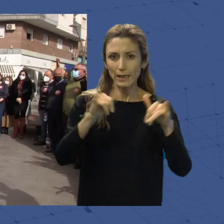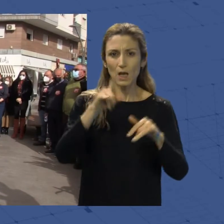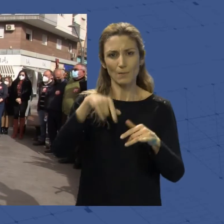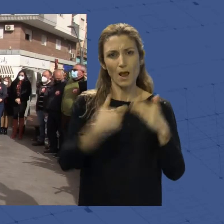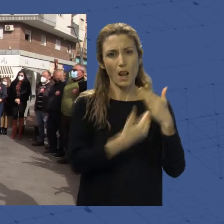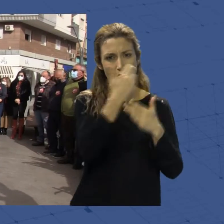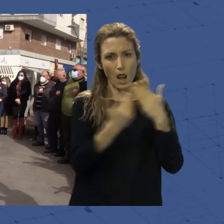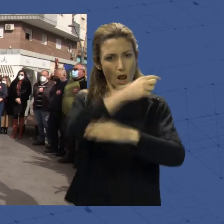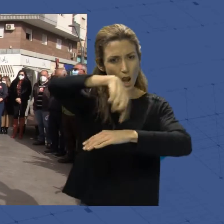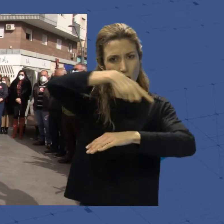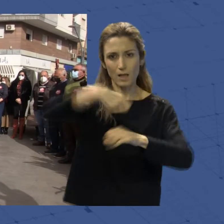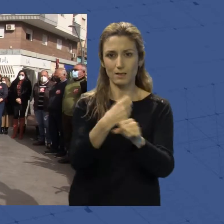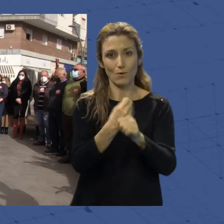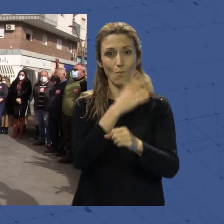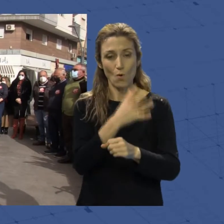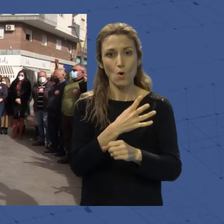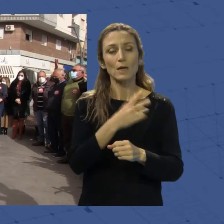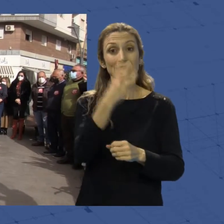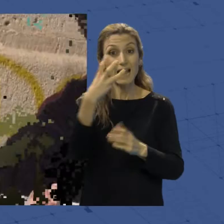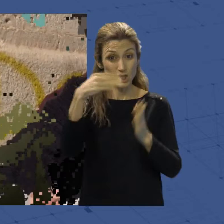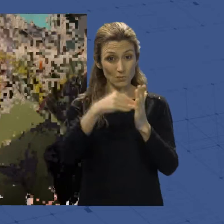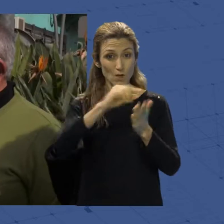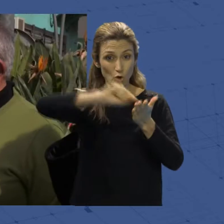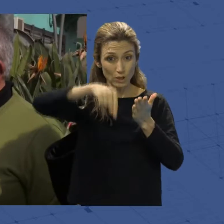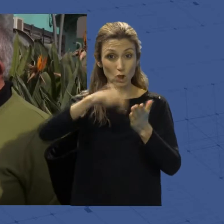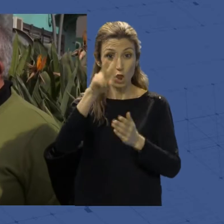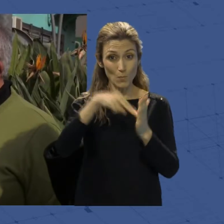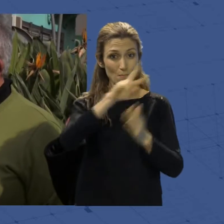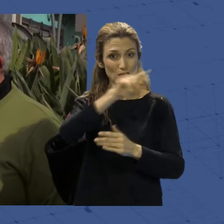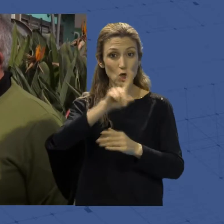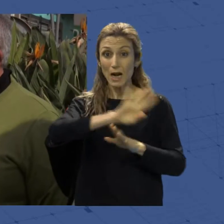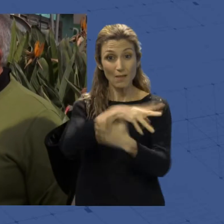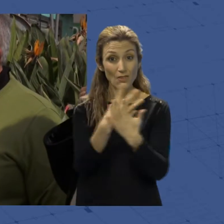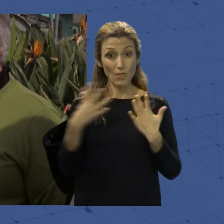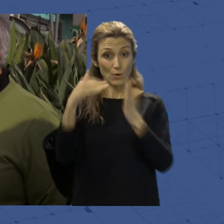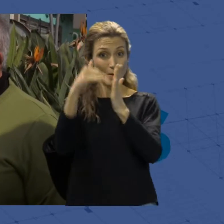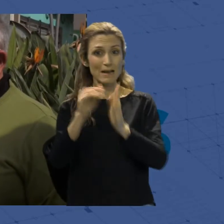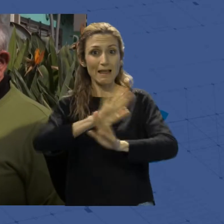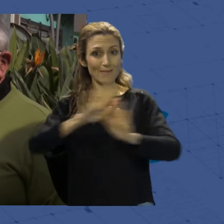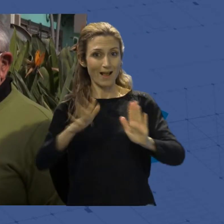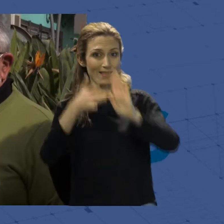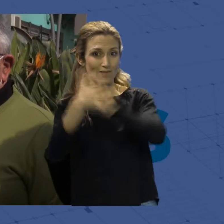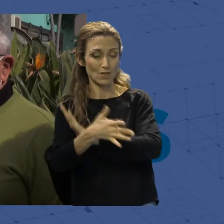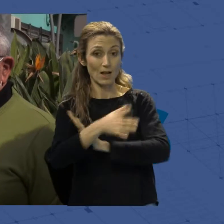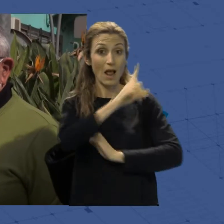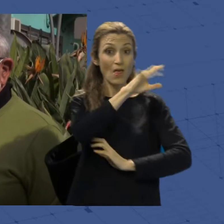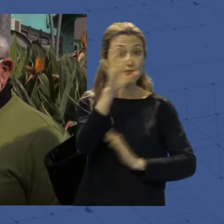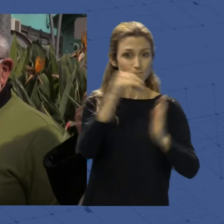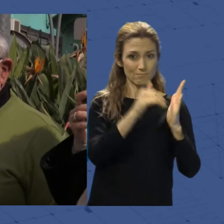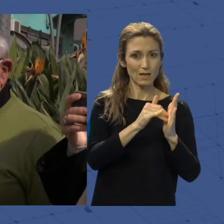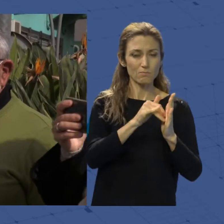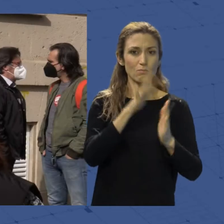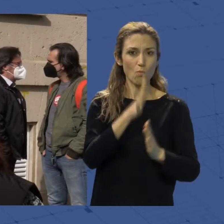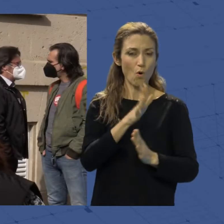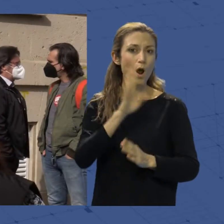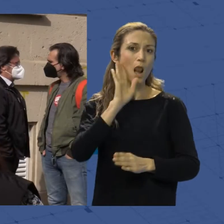De los más de 300.000 contratos firmados en 2021, solo 19.000 fueron indefinidos y 100.000 lo fueron en fraude de